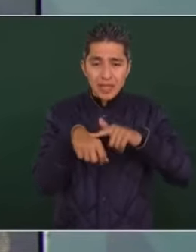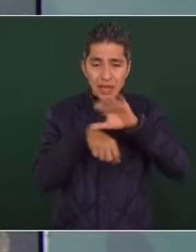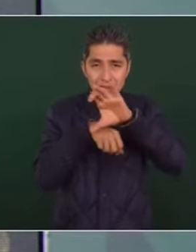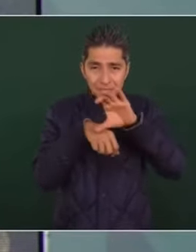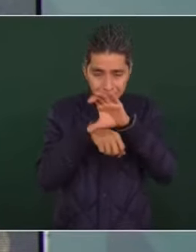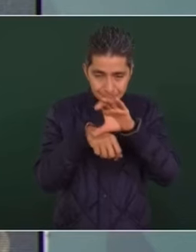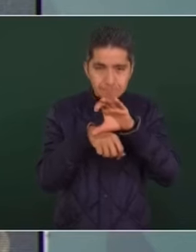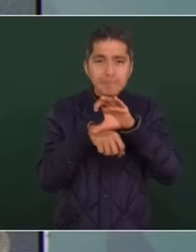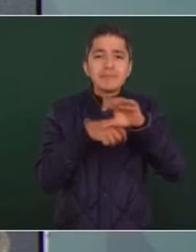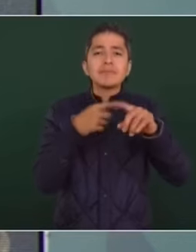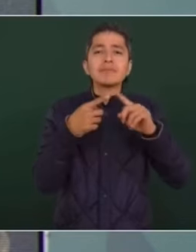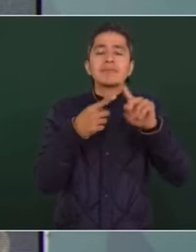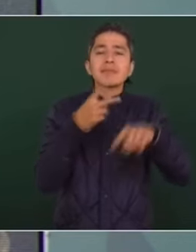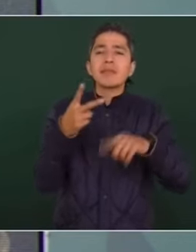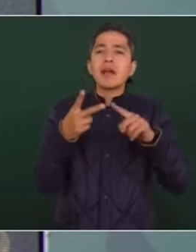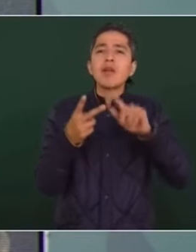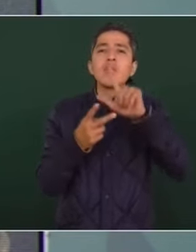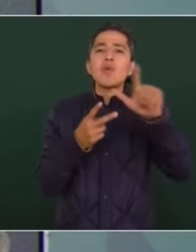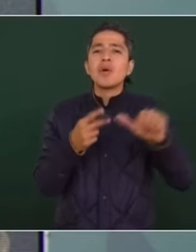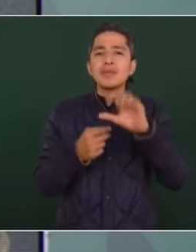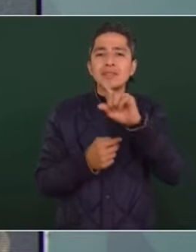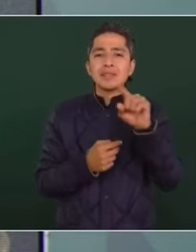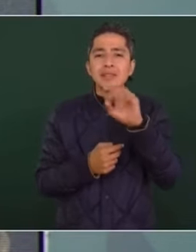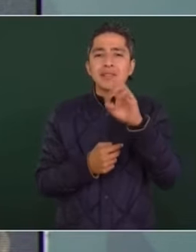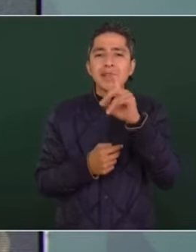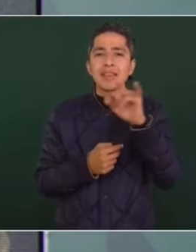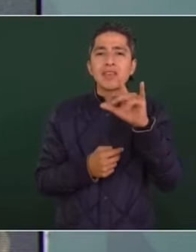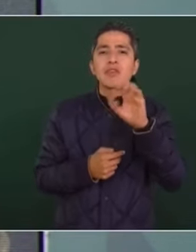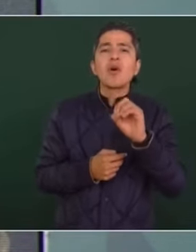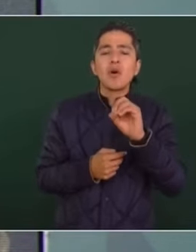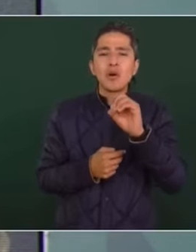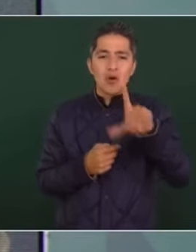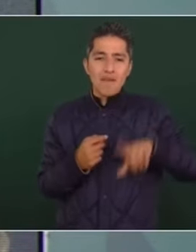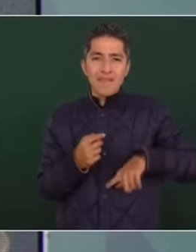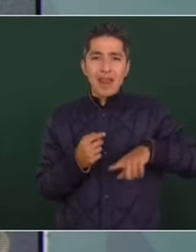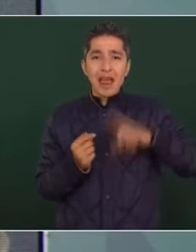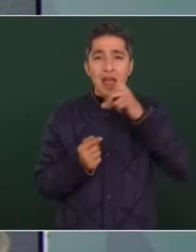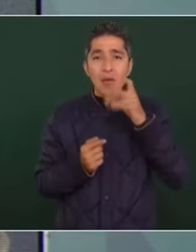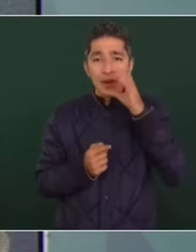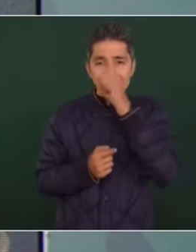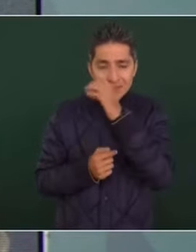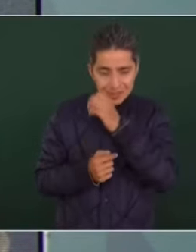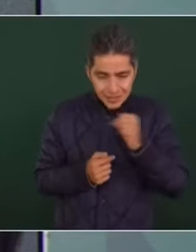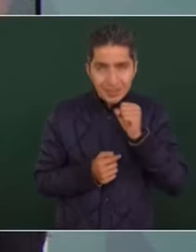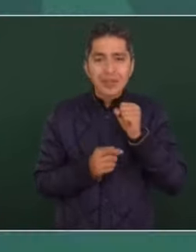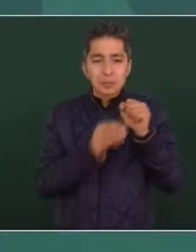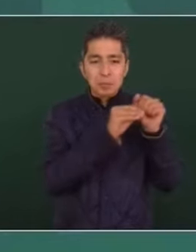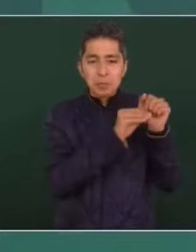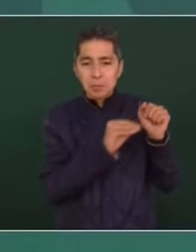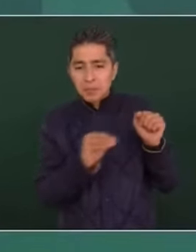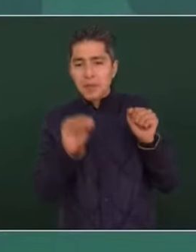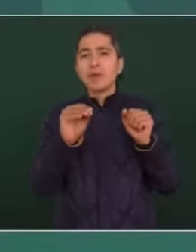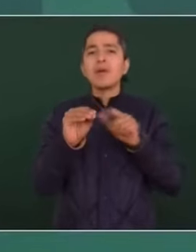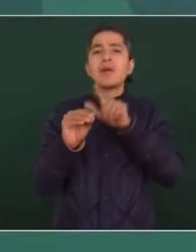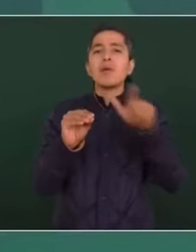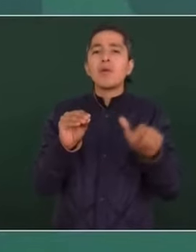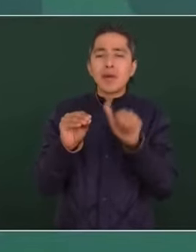Salinas, luego con Zedillo, gobernador de Aguascalientes y luego